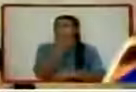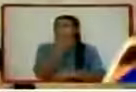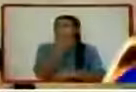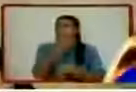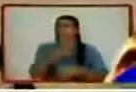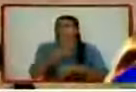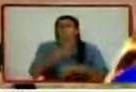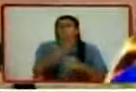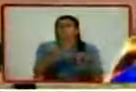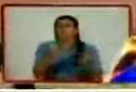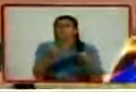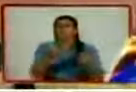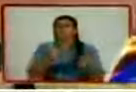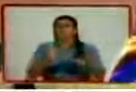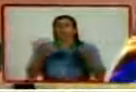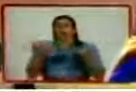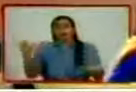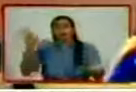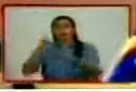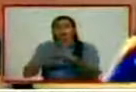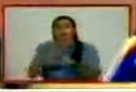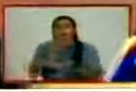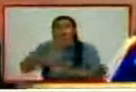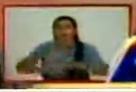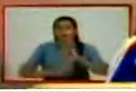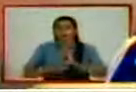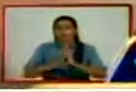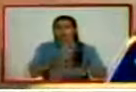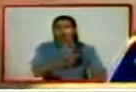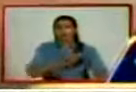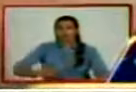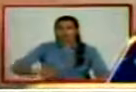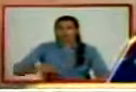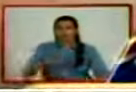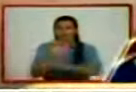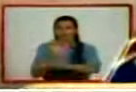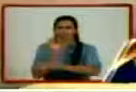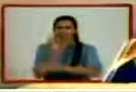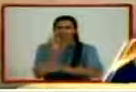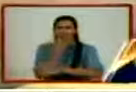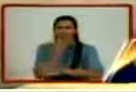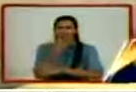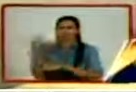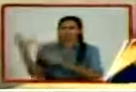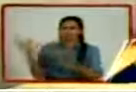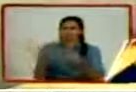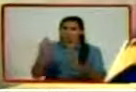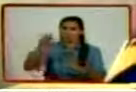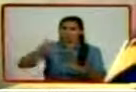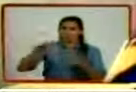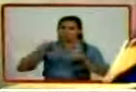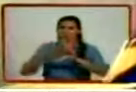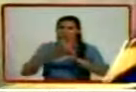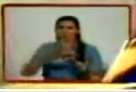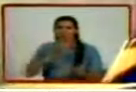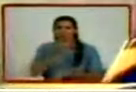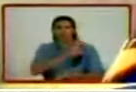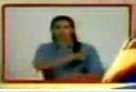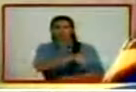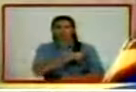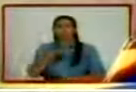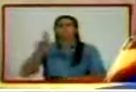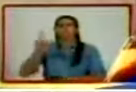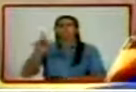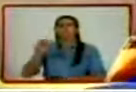Bien, comenzamos el recorrido por las informaciones internacionales. El presidente de Ecuador, Rafael Correa, recibió este martes en la Universidad de La Plata,